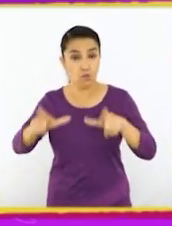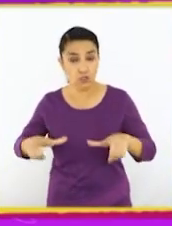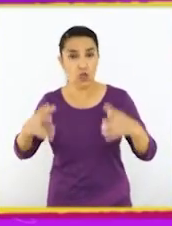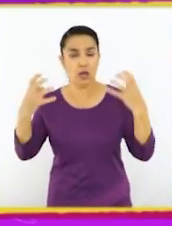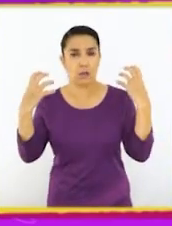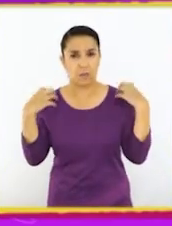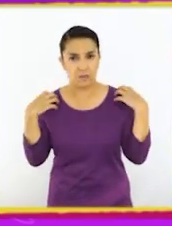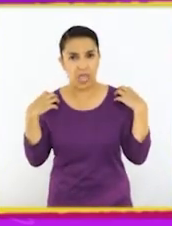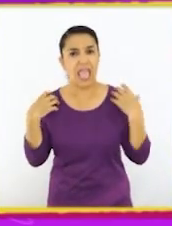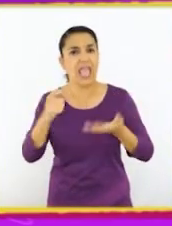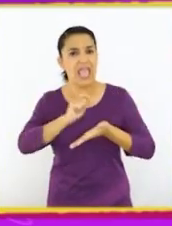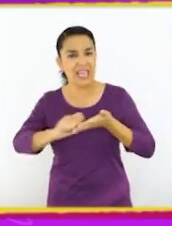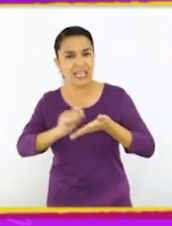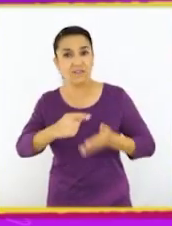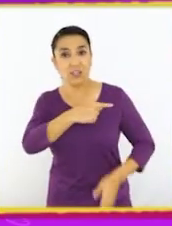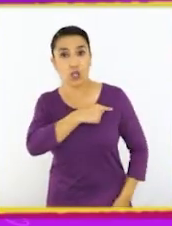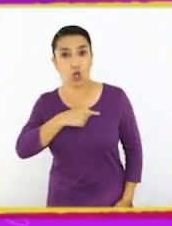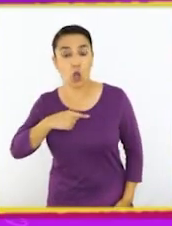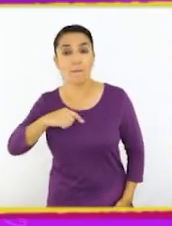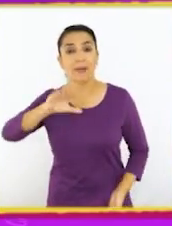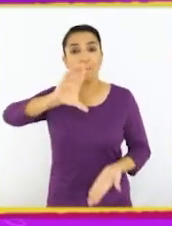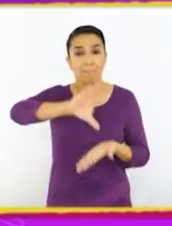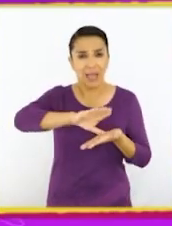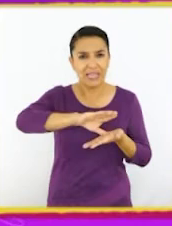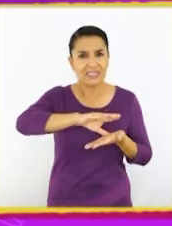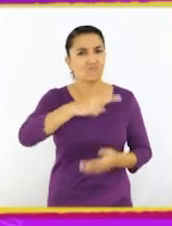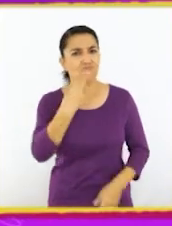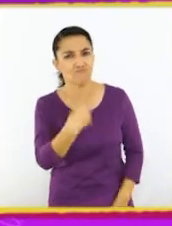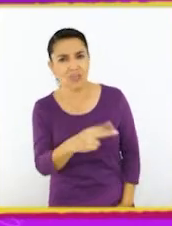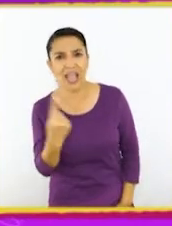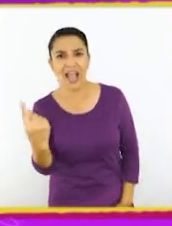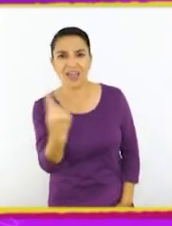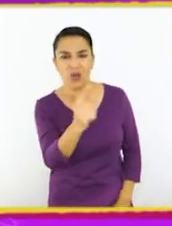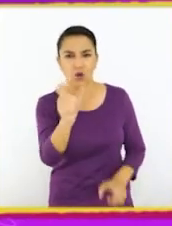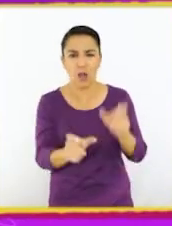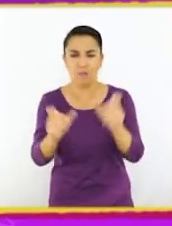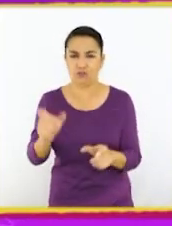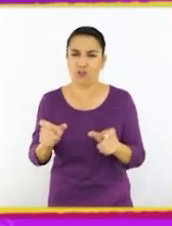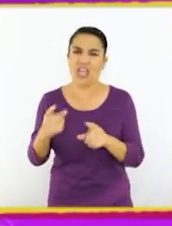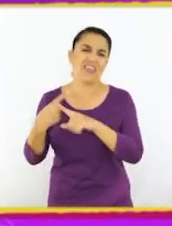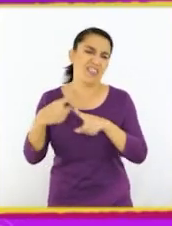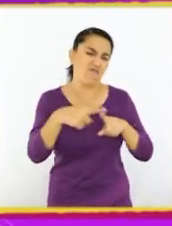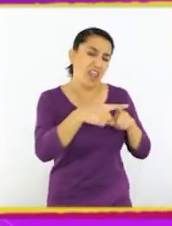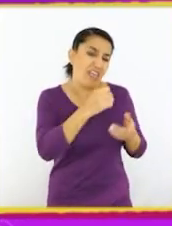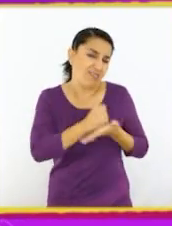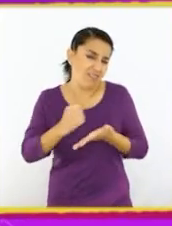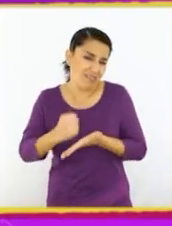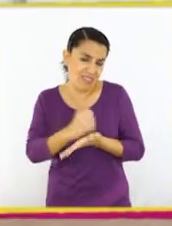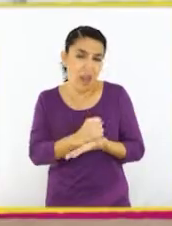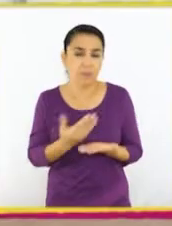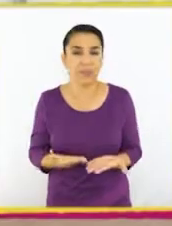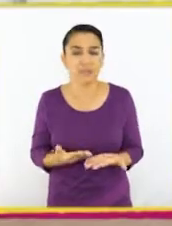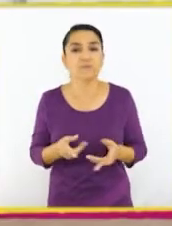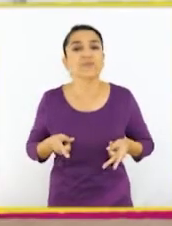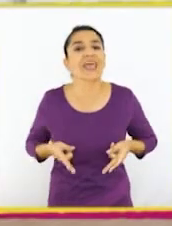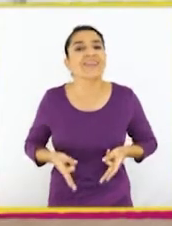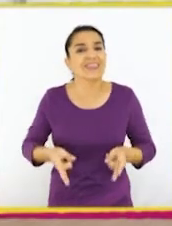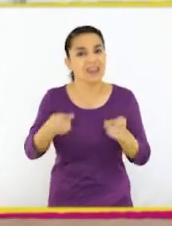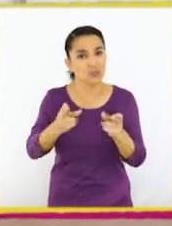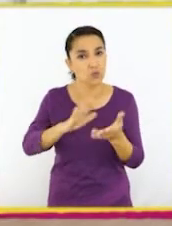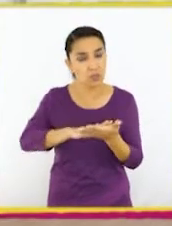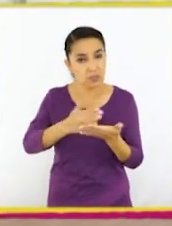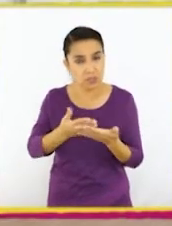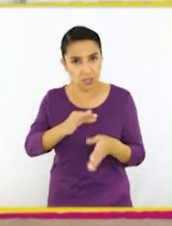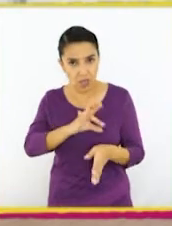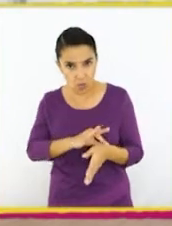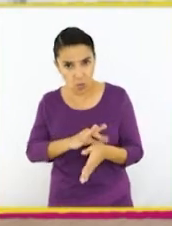encargada de registrar el nombre y la nacionalidad de cada persona, junto a muchísimos trámites más. ¿Y el derecho a